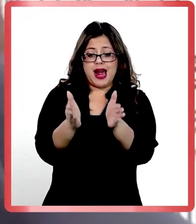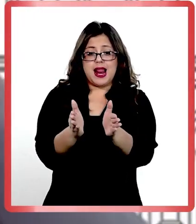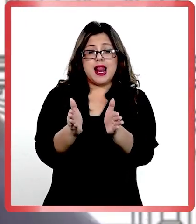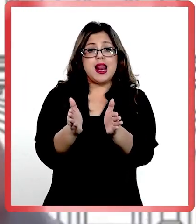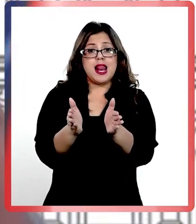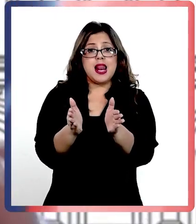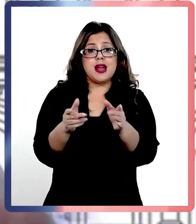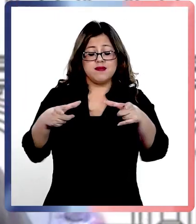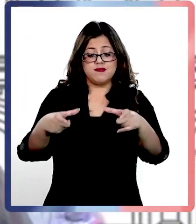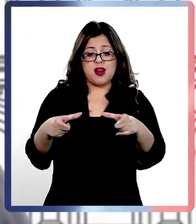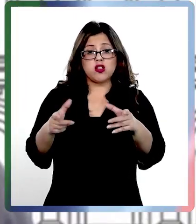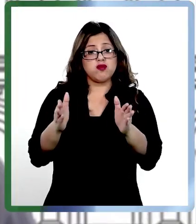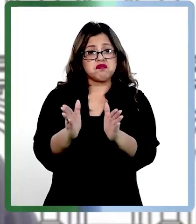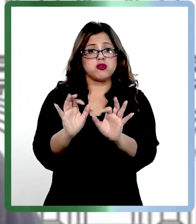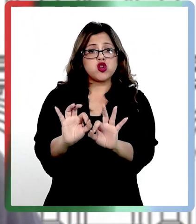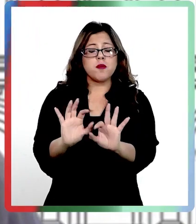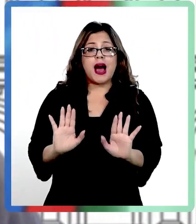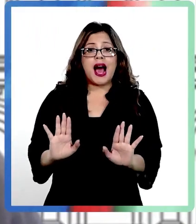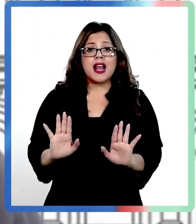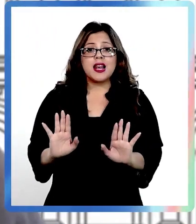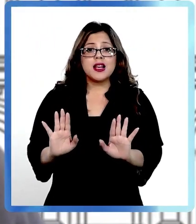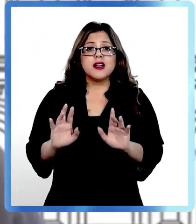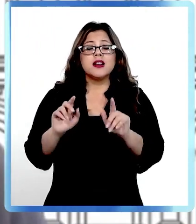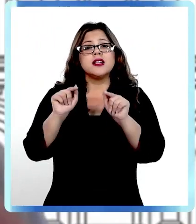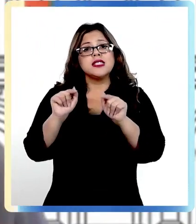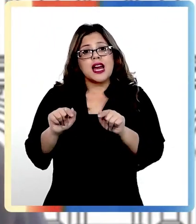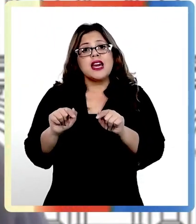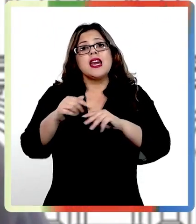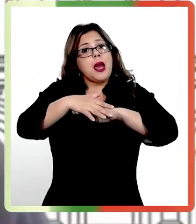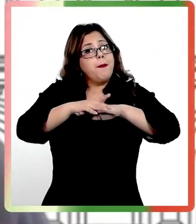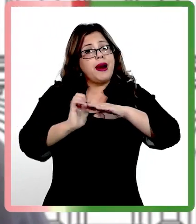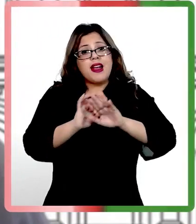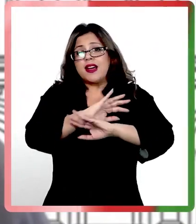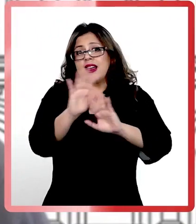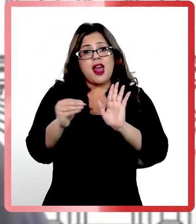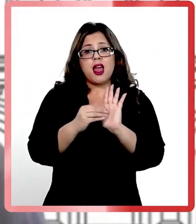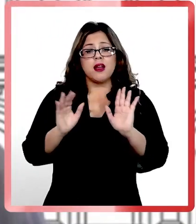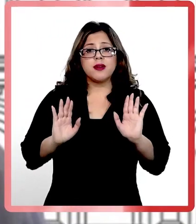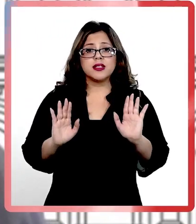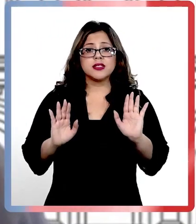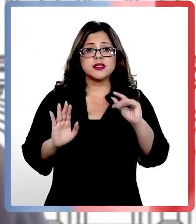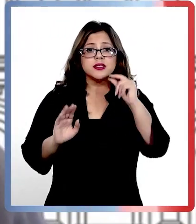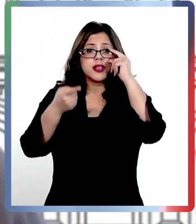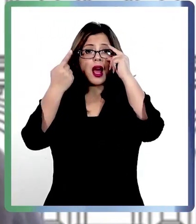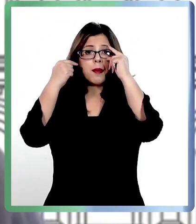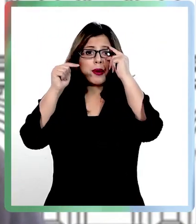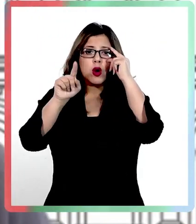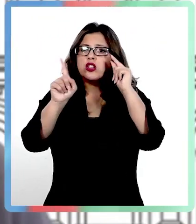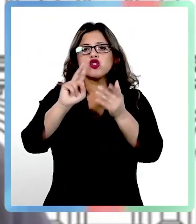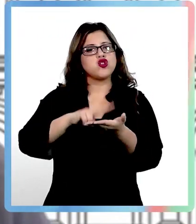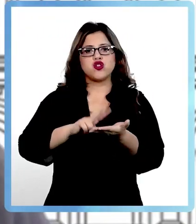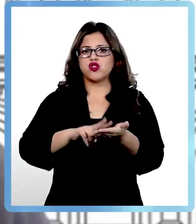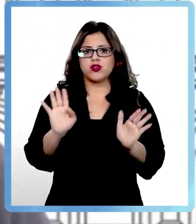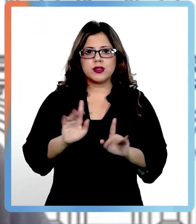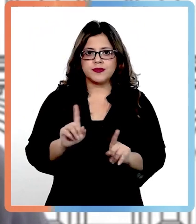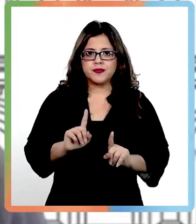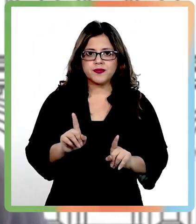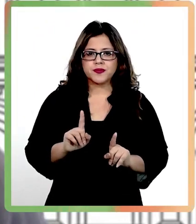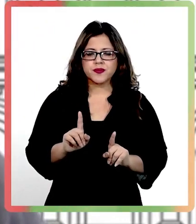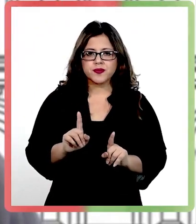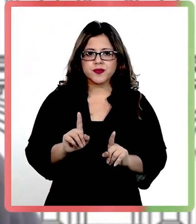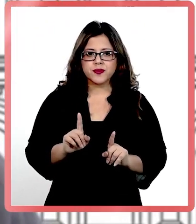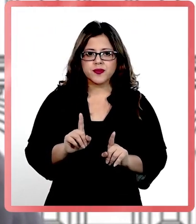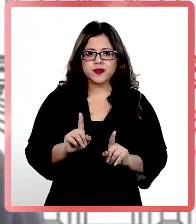que viene siendo como un plato de fondo. Y bueno, lo ideal sería la empanada y sería, pero en el fondo eso no es lo real. Lo